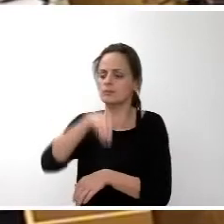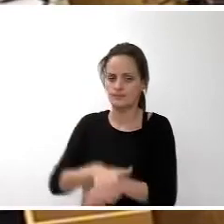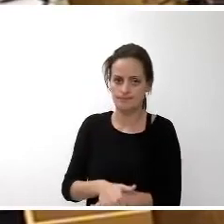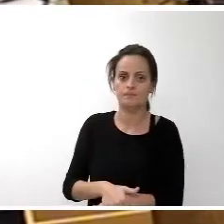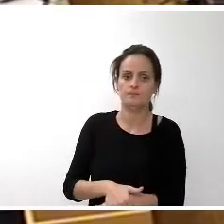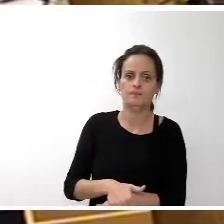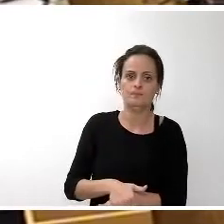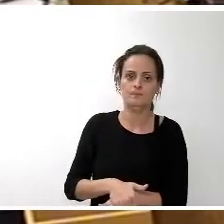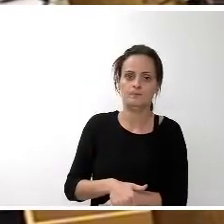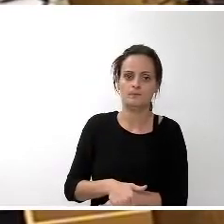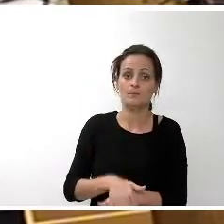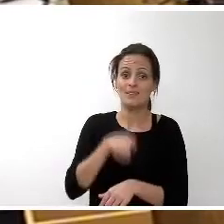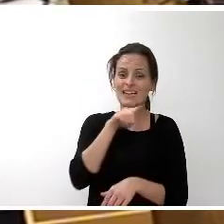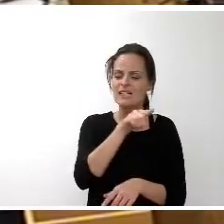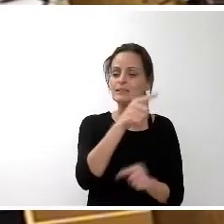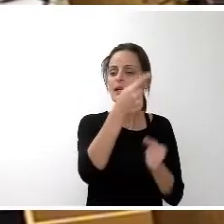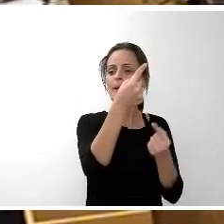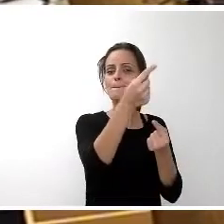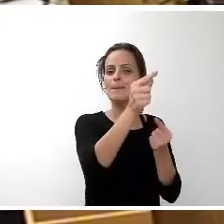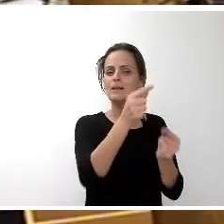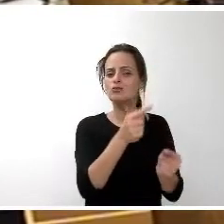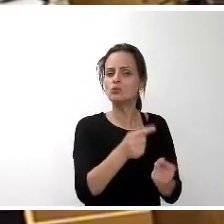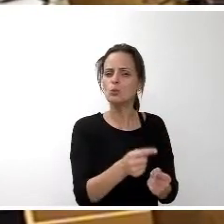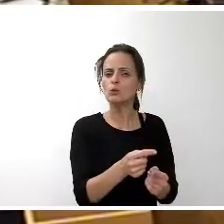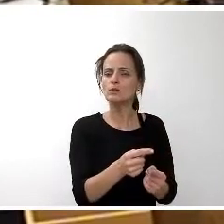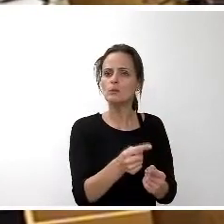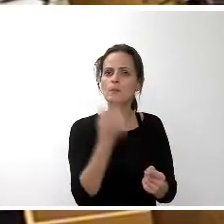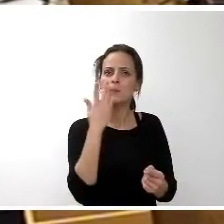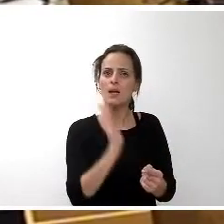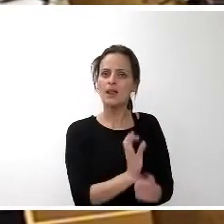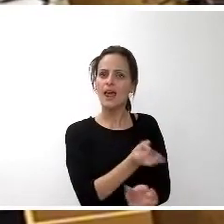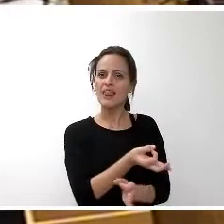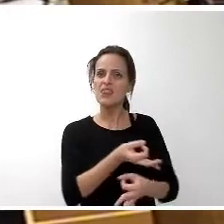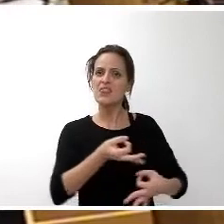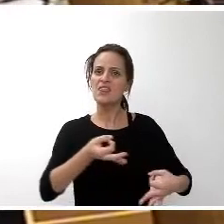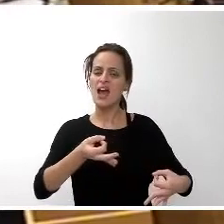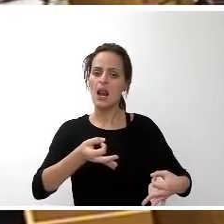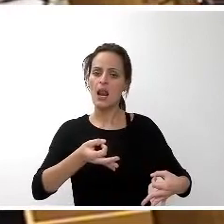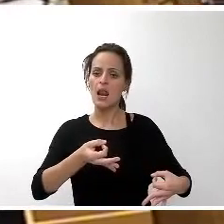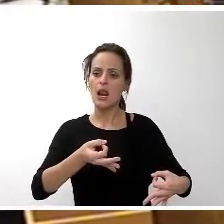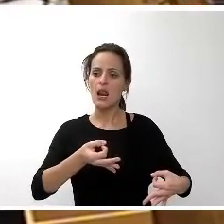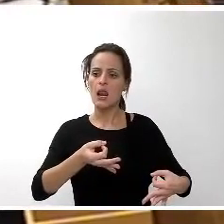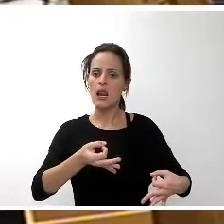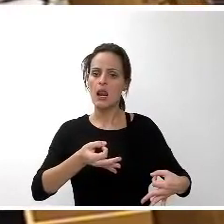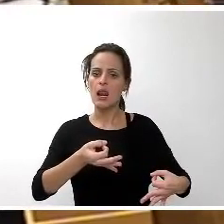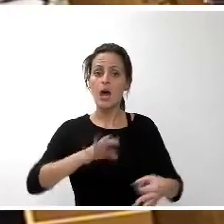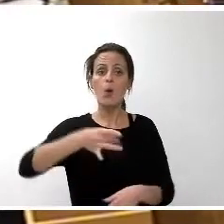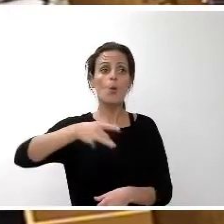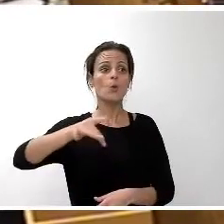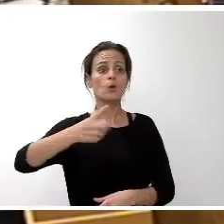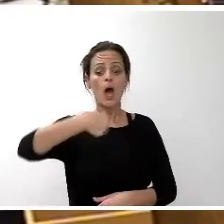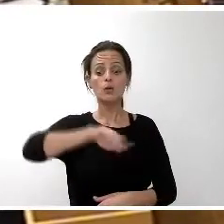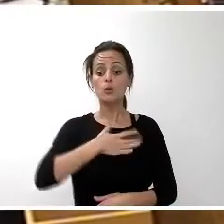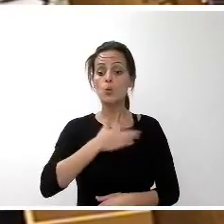¿Este es el presupuesto ideal, único, que nos gustaría